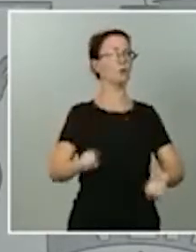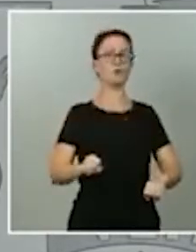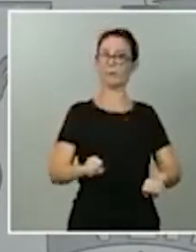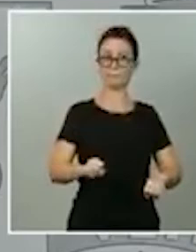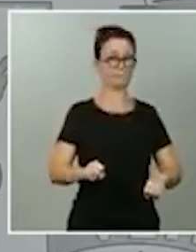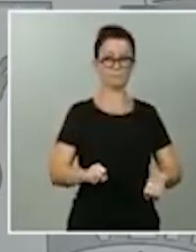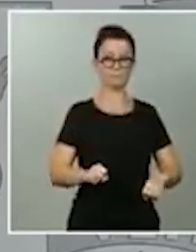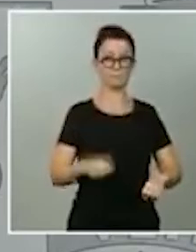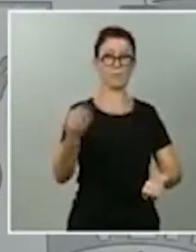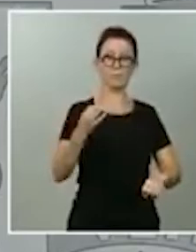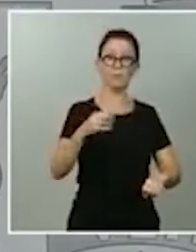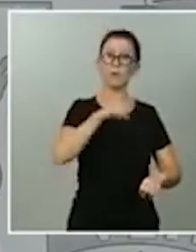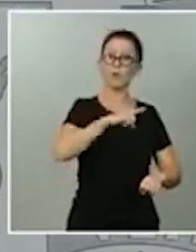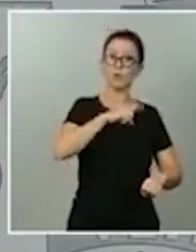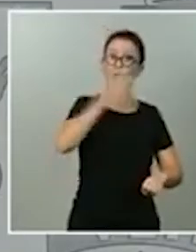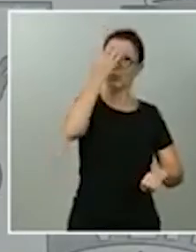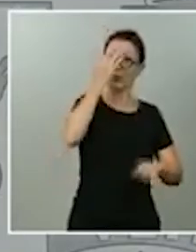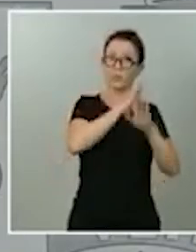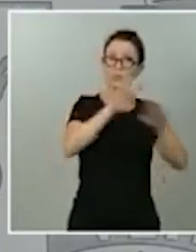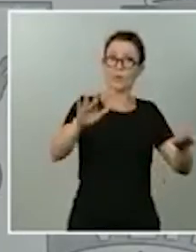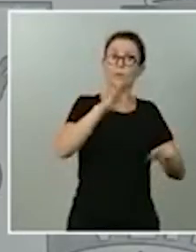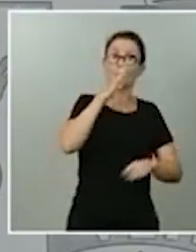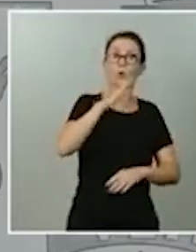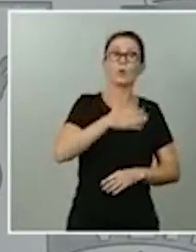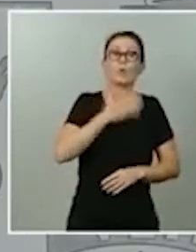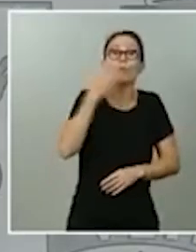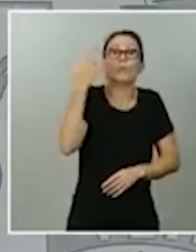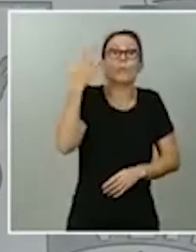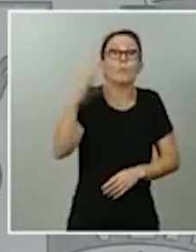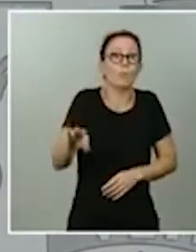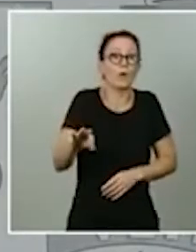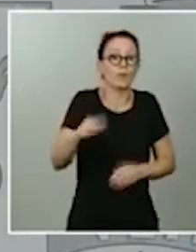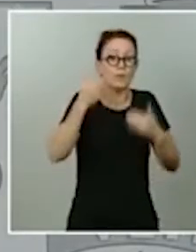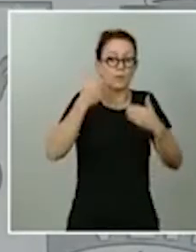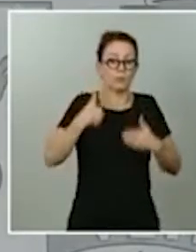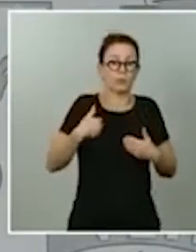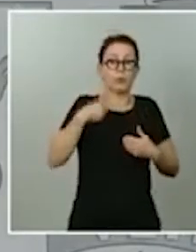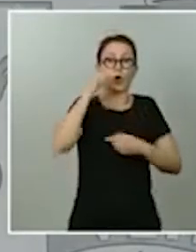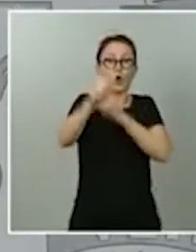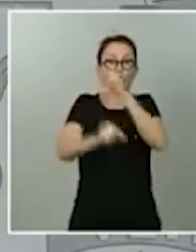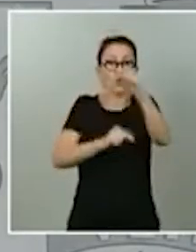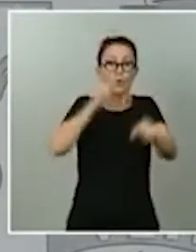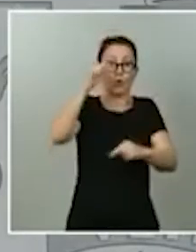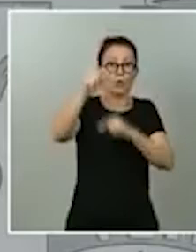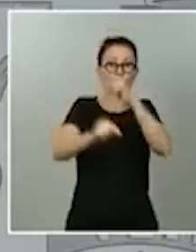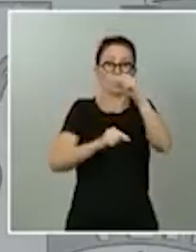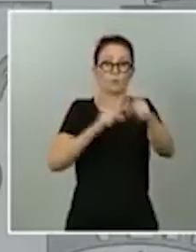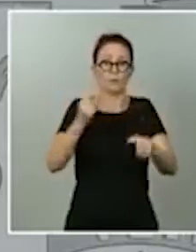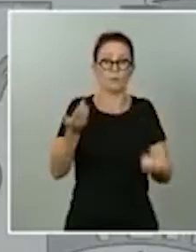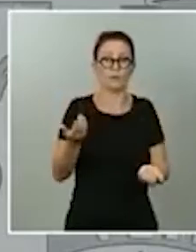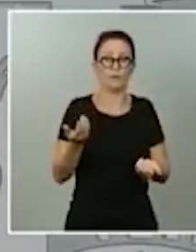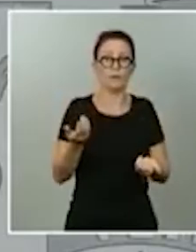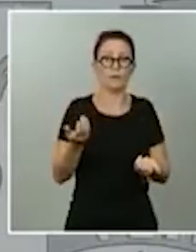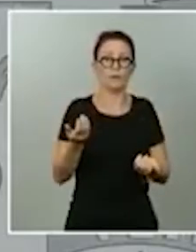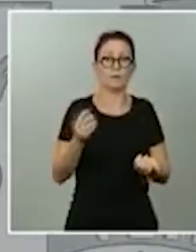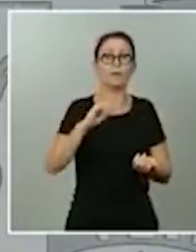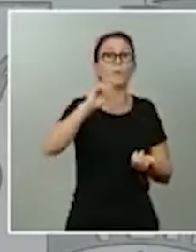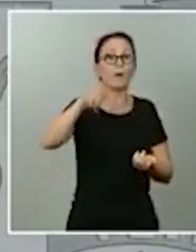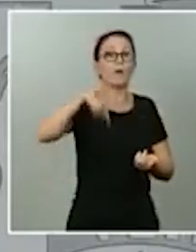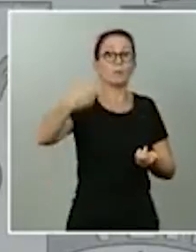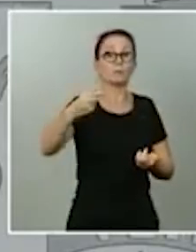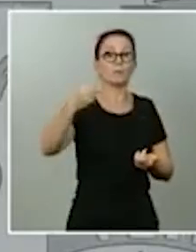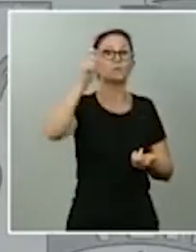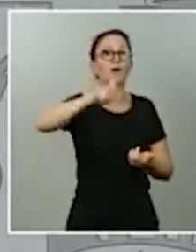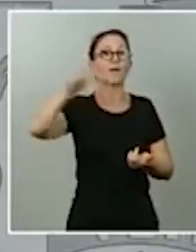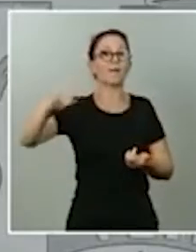se pueden convertir en vectores que ataquen pues a personas y a colectivos mucho más vulnerables y eso es lo que tenemos que